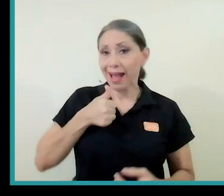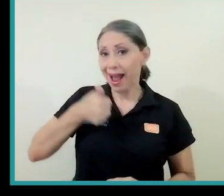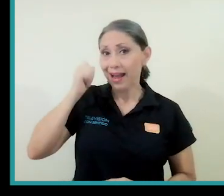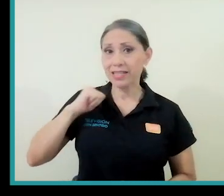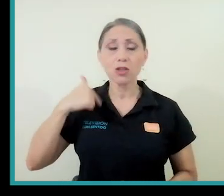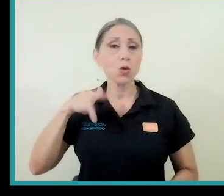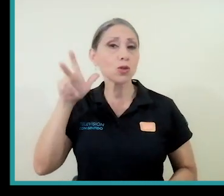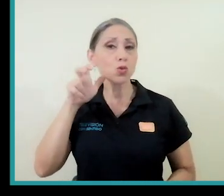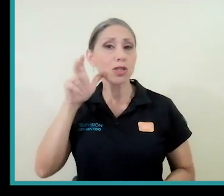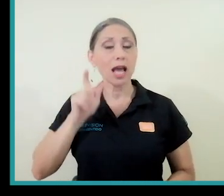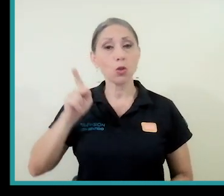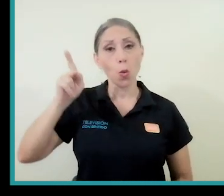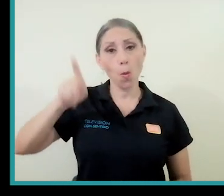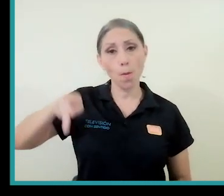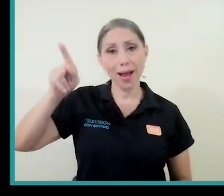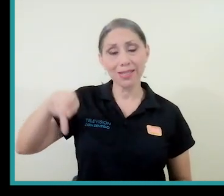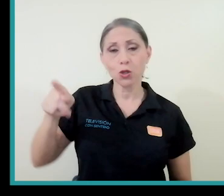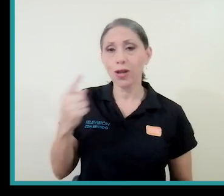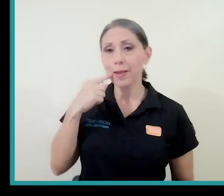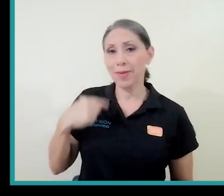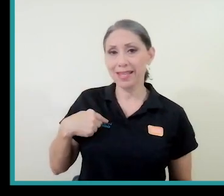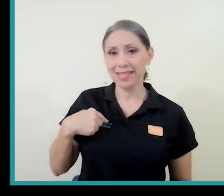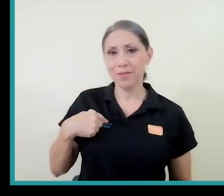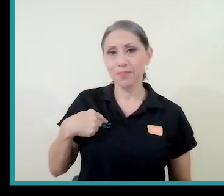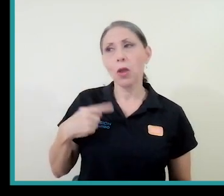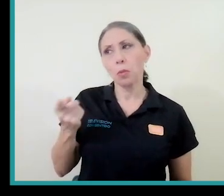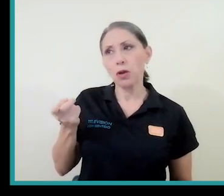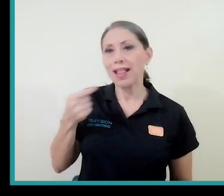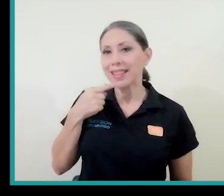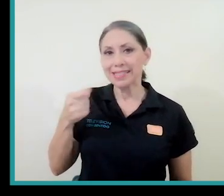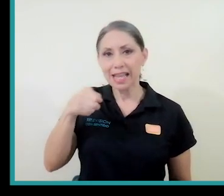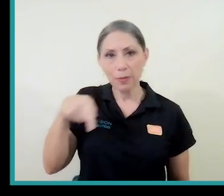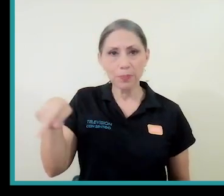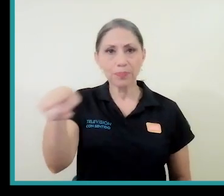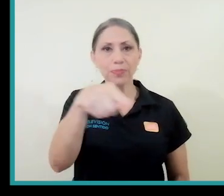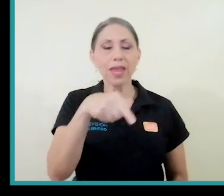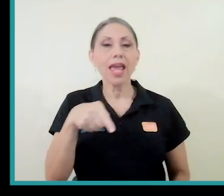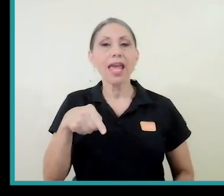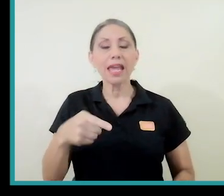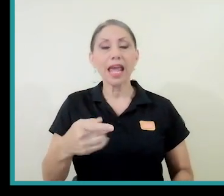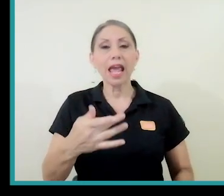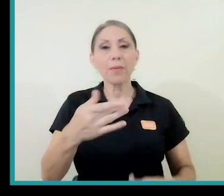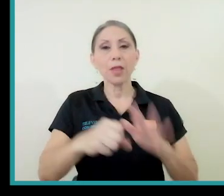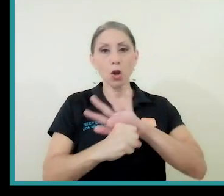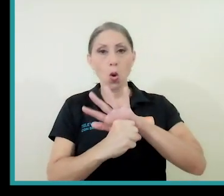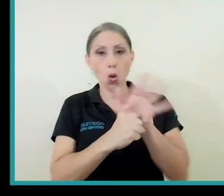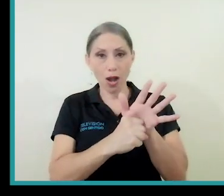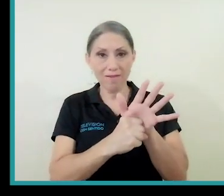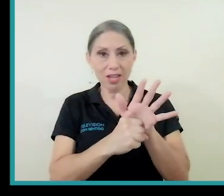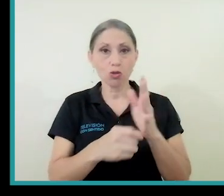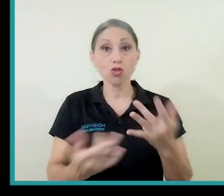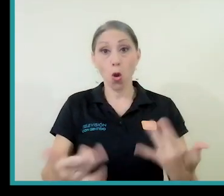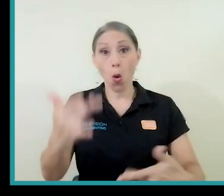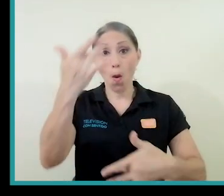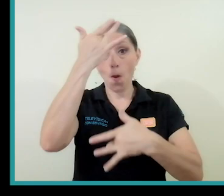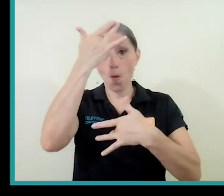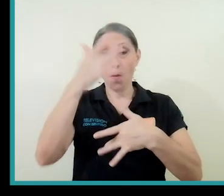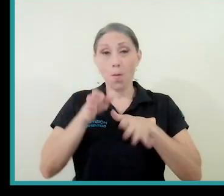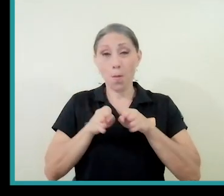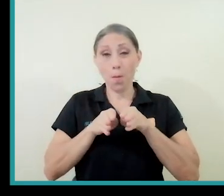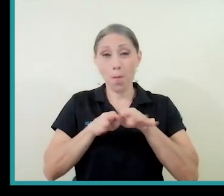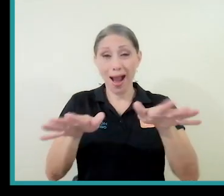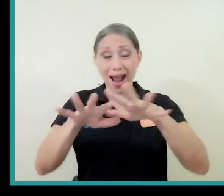Entonces, ayer estaba escuchando un pastor que me decía, bueno, nos decía, que el coronavirus